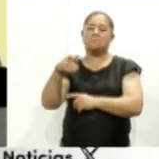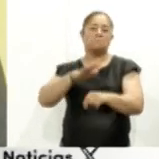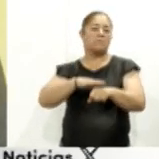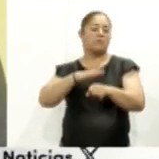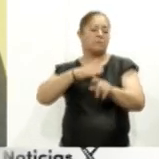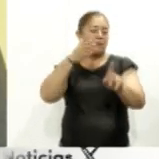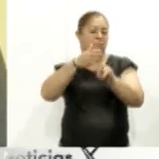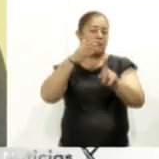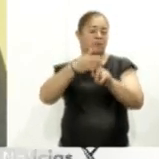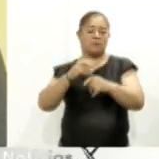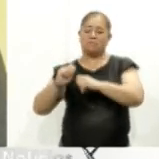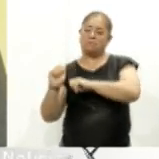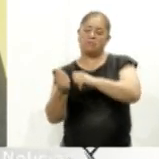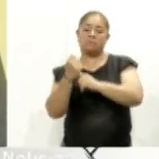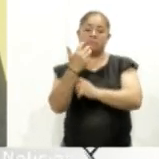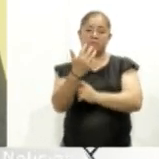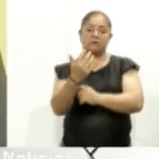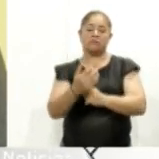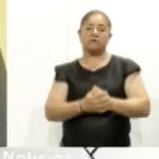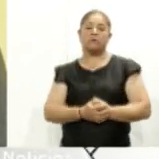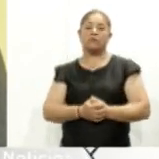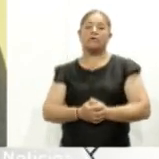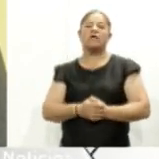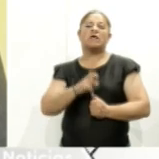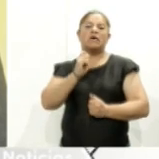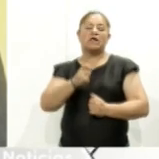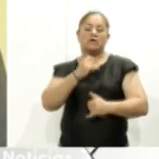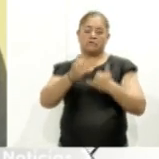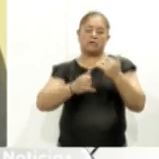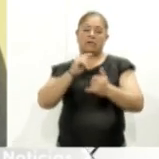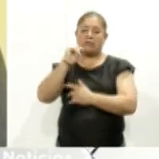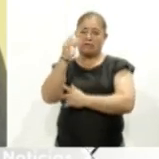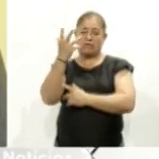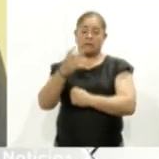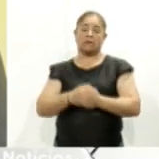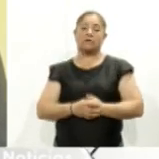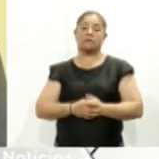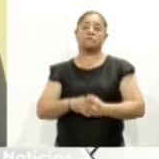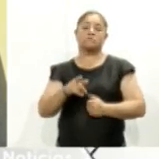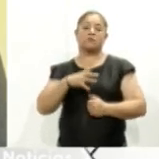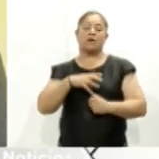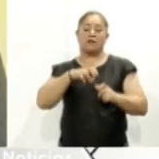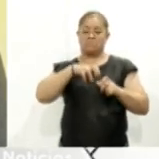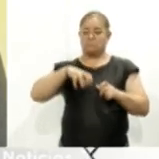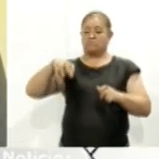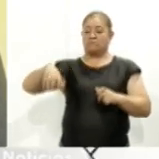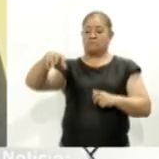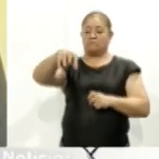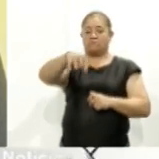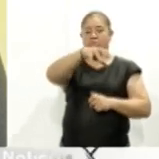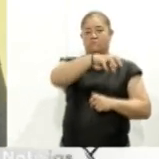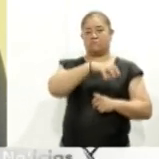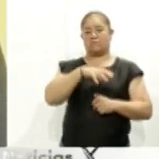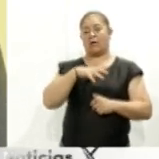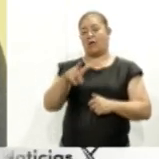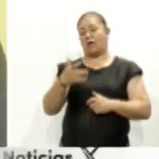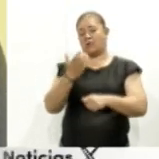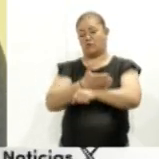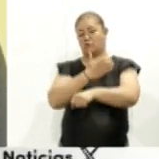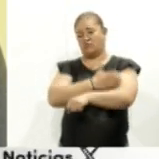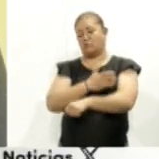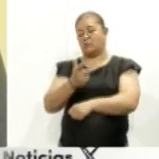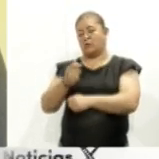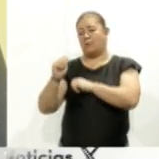del béisbol 5 que es jugadas técnicas ya el corrido de bases con compañeros